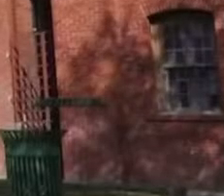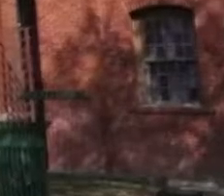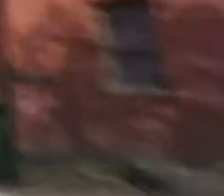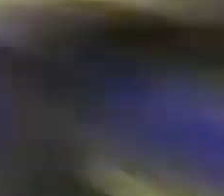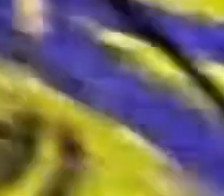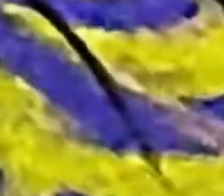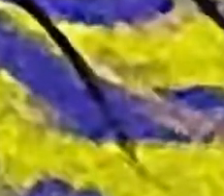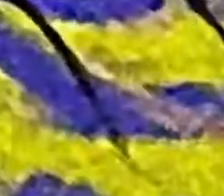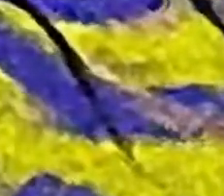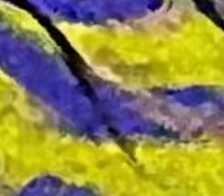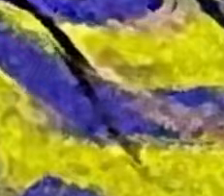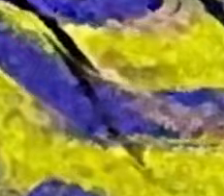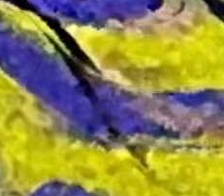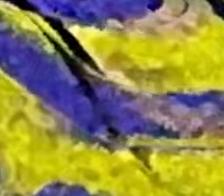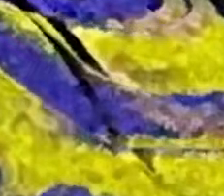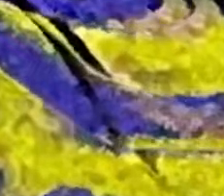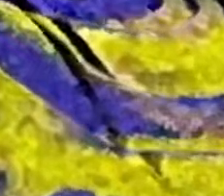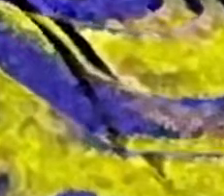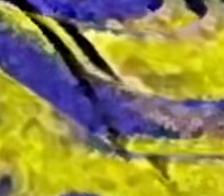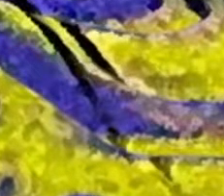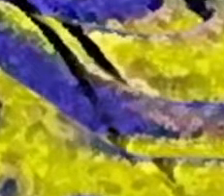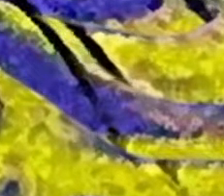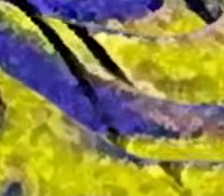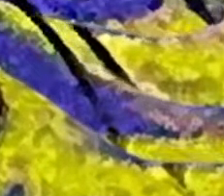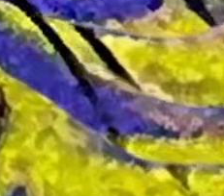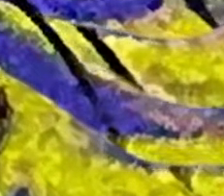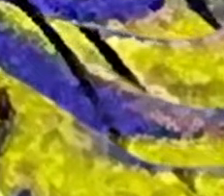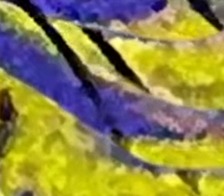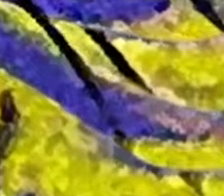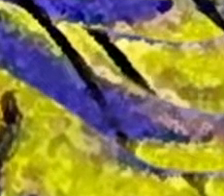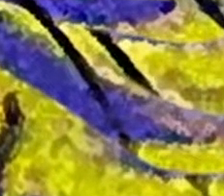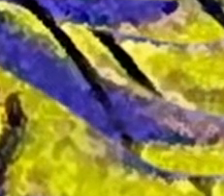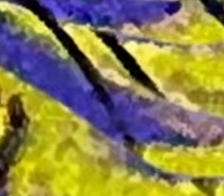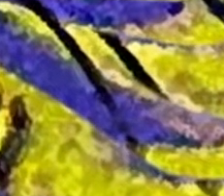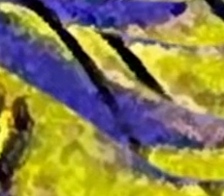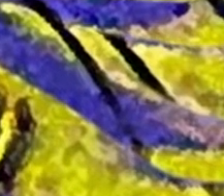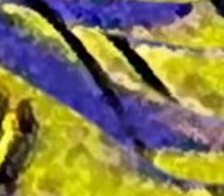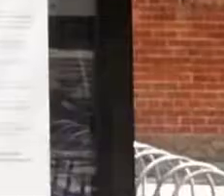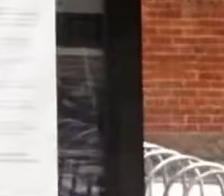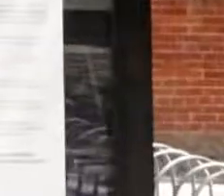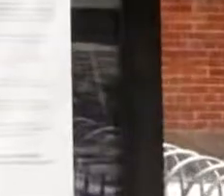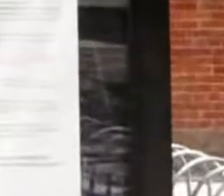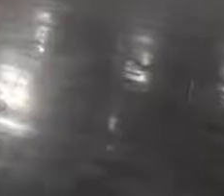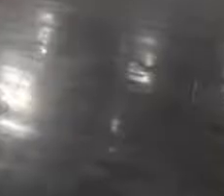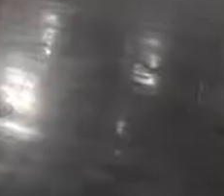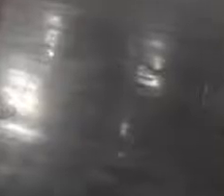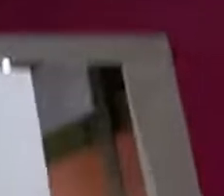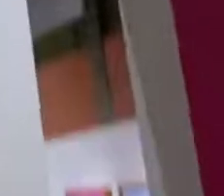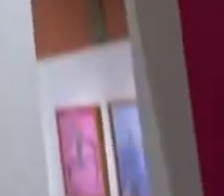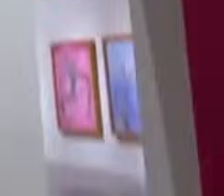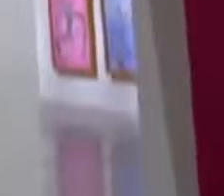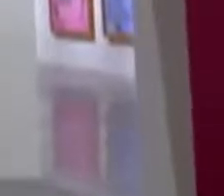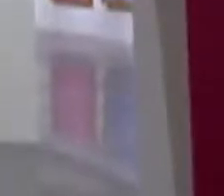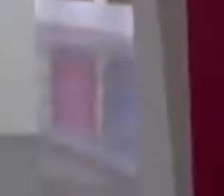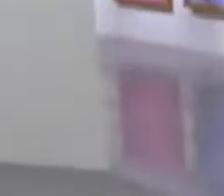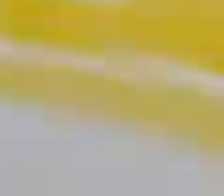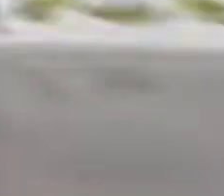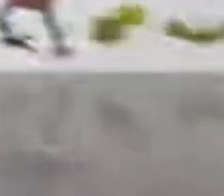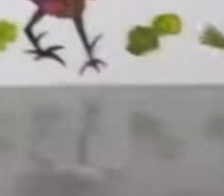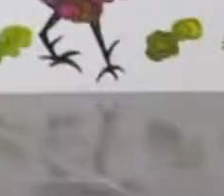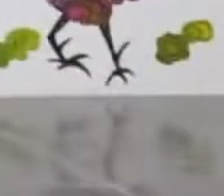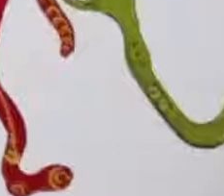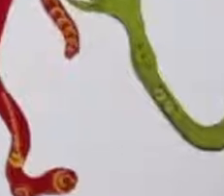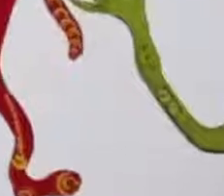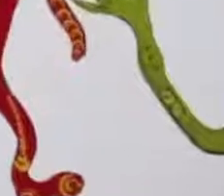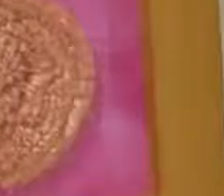Conarte te invita a la celebración cromática de Chucho Reyes y su universo estético. La nueva exposición del Centro de las